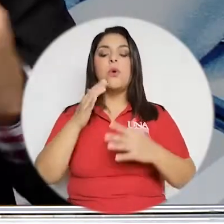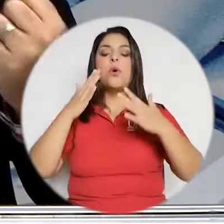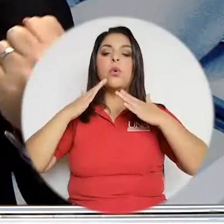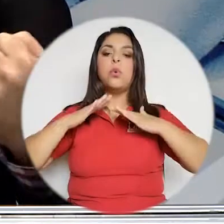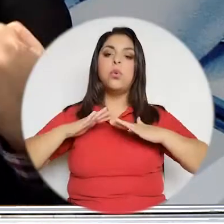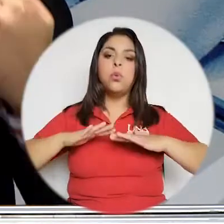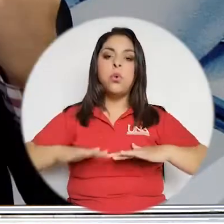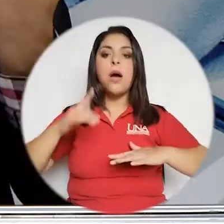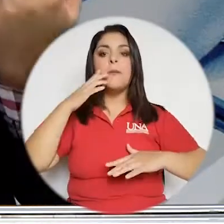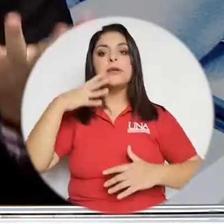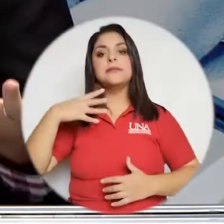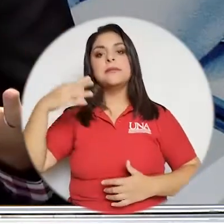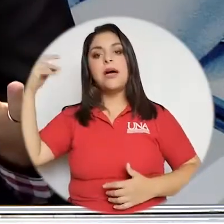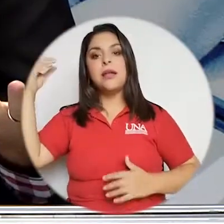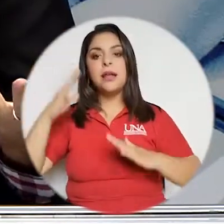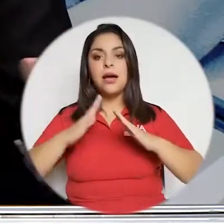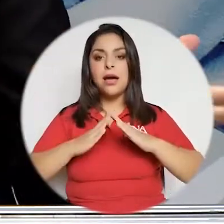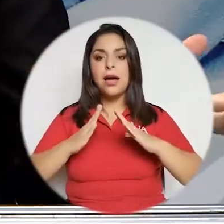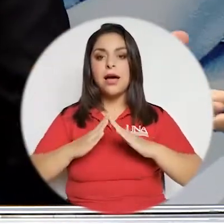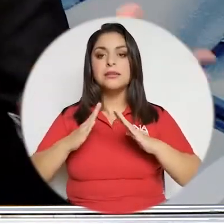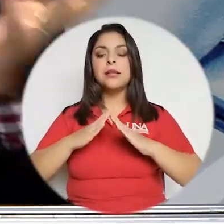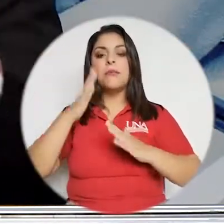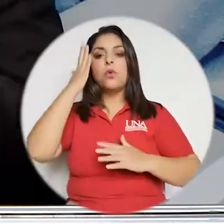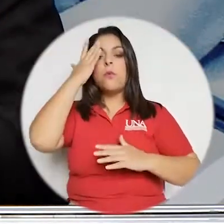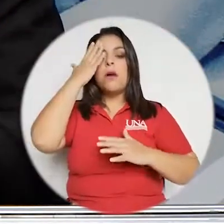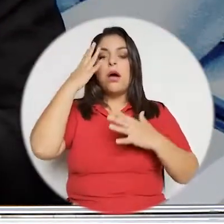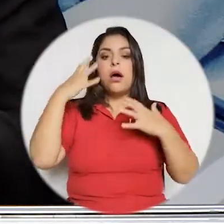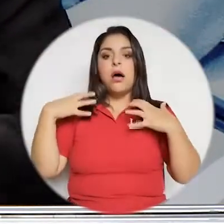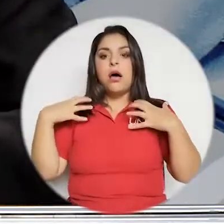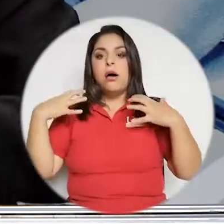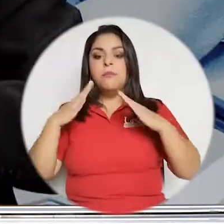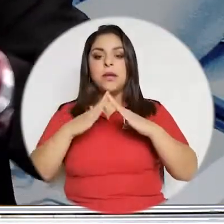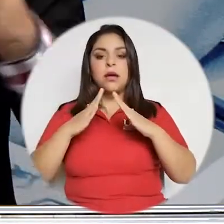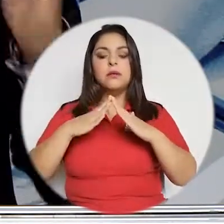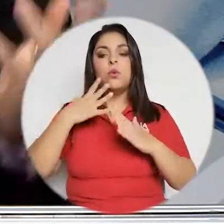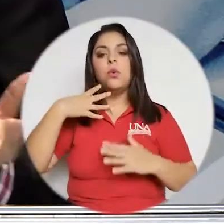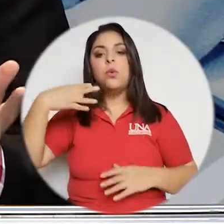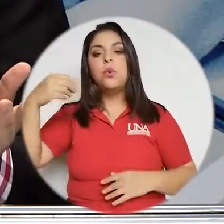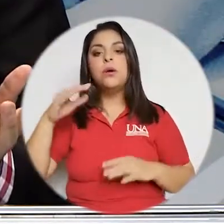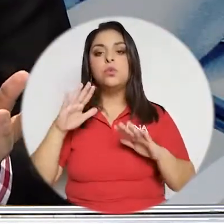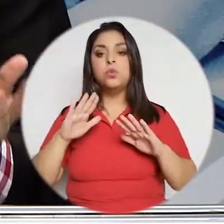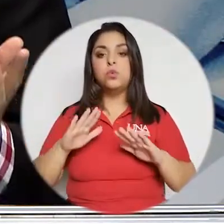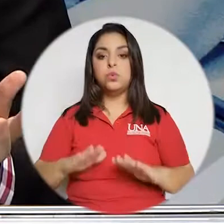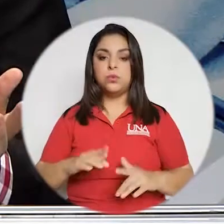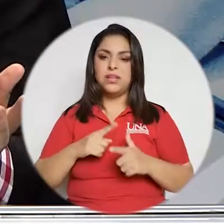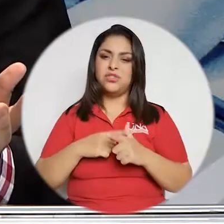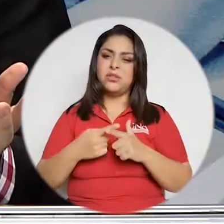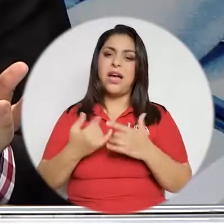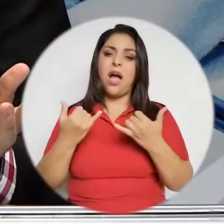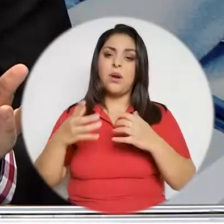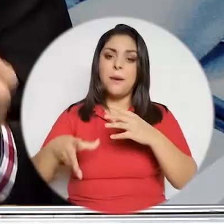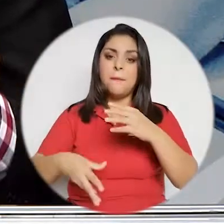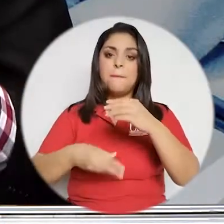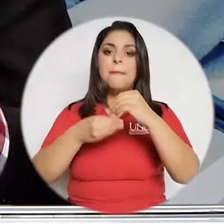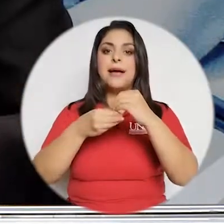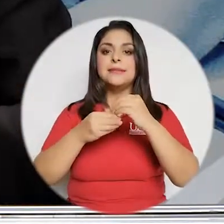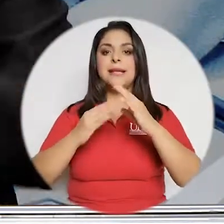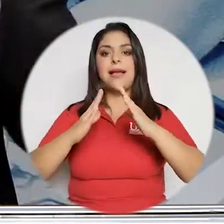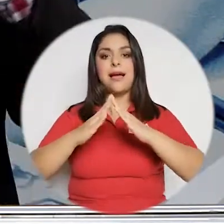interacciones sociales que pueden ser un respiro muchas veces porque necesitamos salir de la casa por las propias preocupaciones que hay en ese entorno,